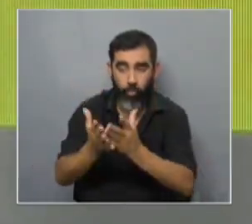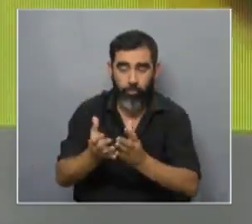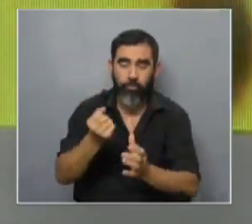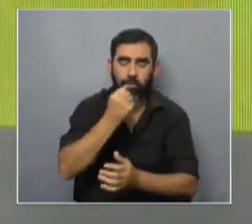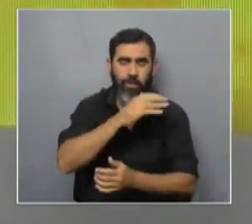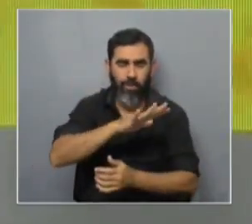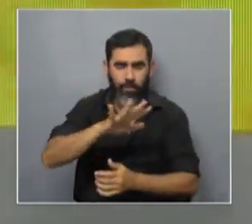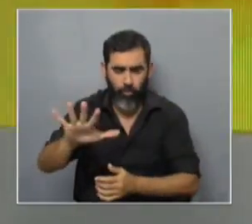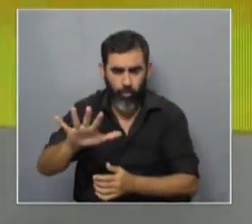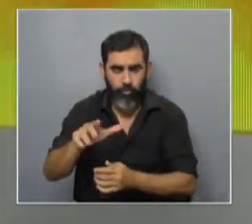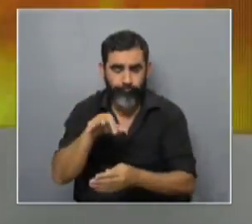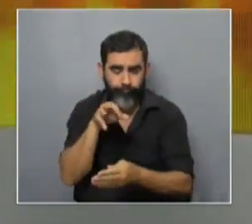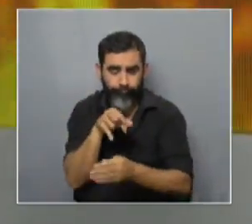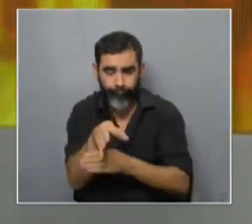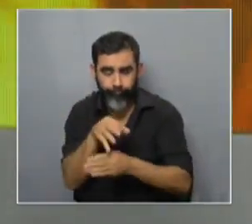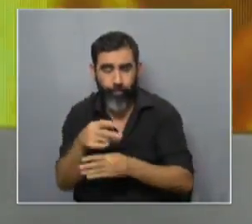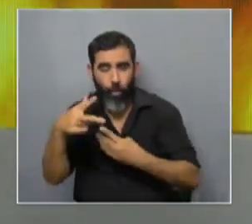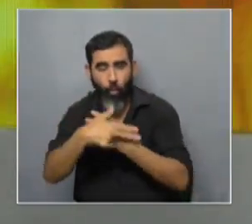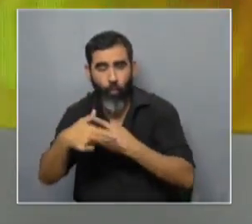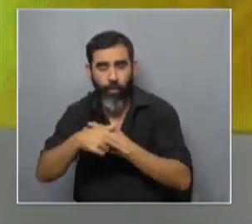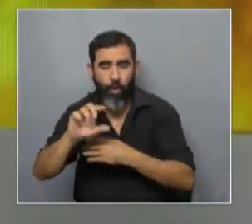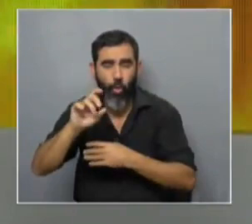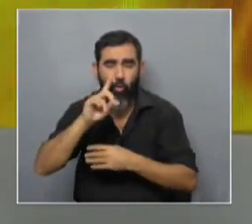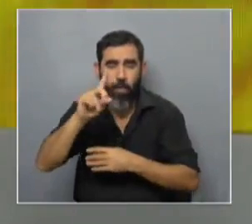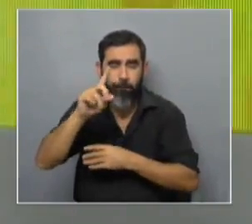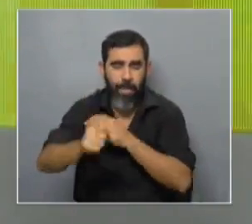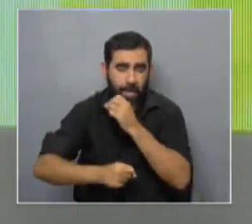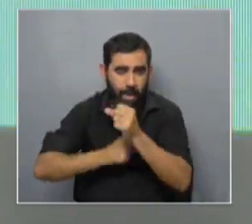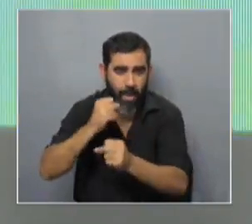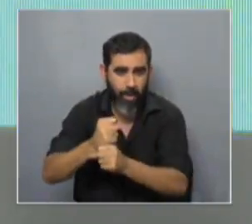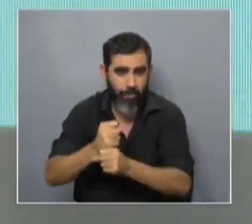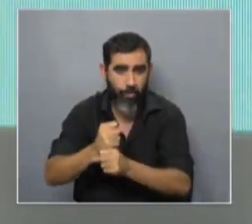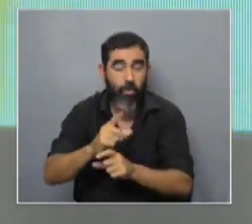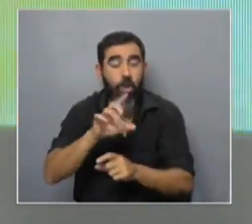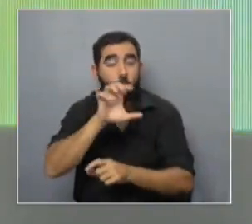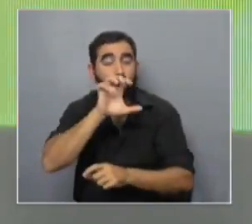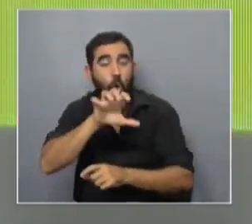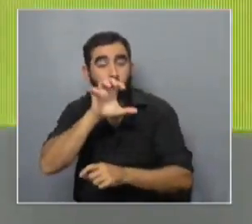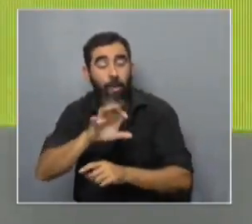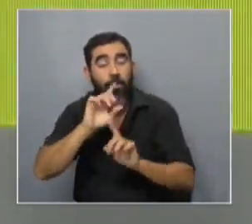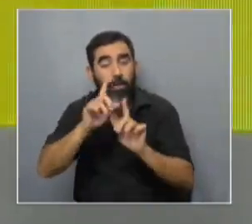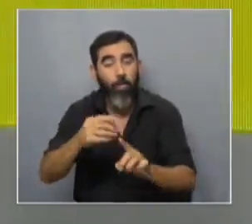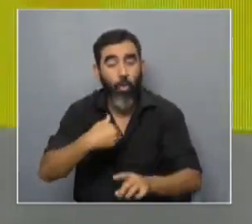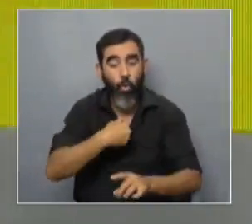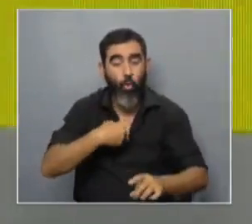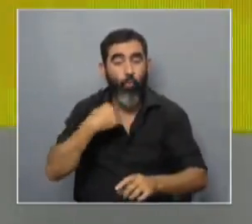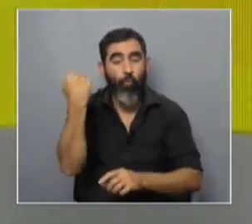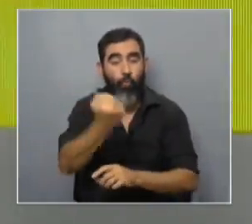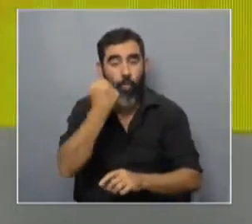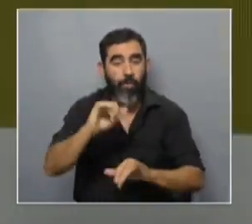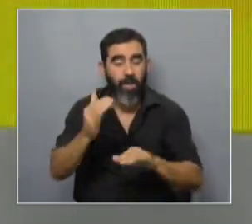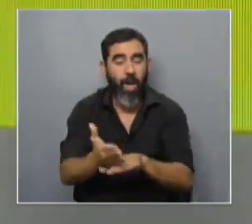desde la domesticación de la oveja hace 12.000 años estos perros tienen un rol porque el perro ya estaba